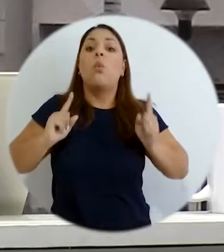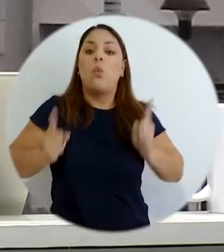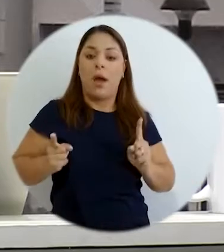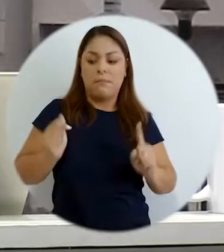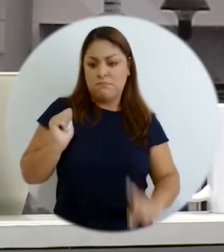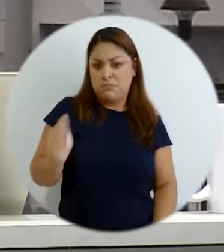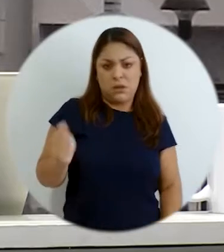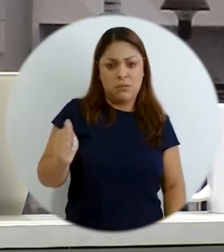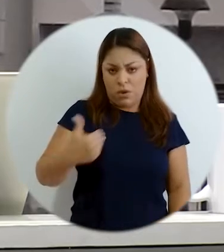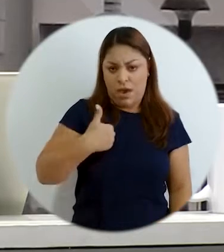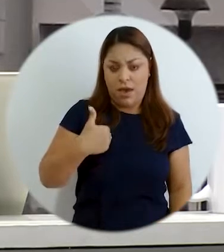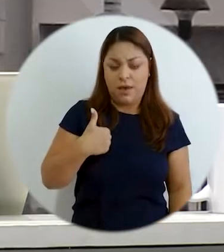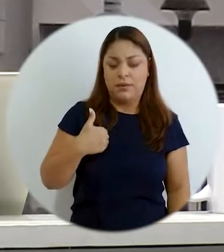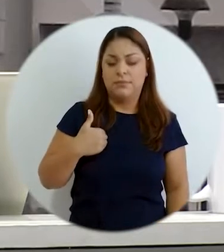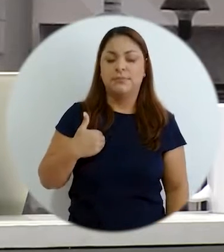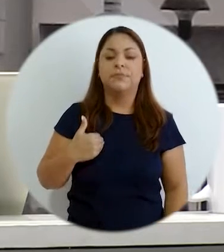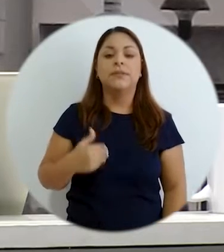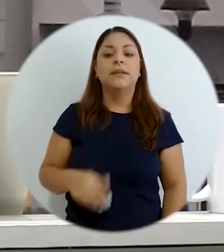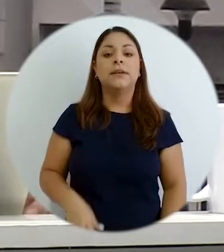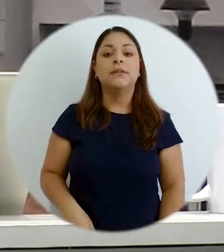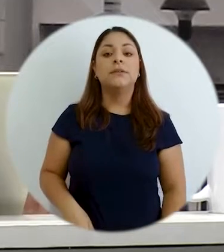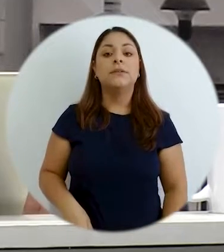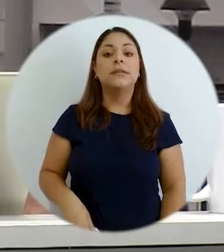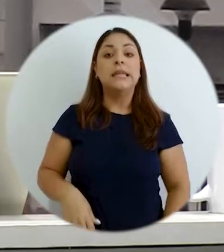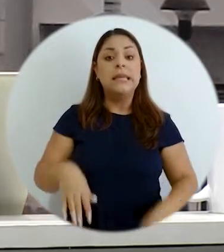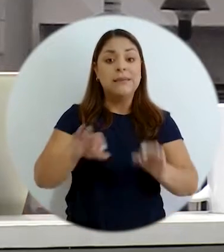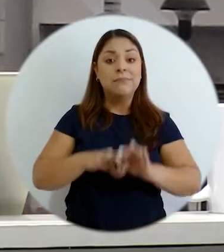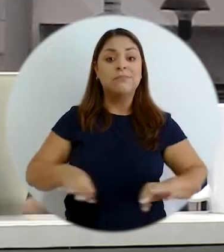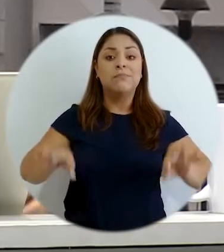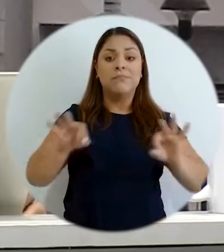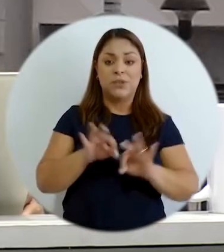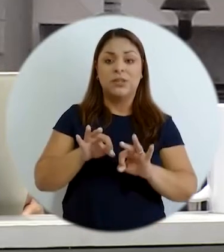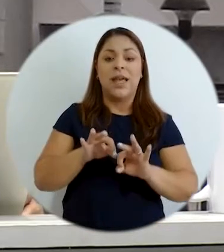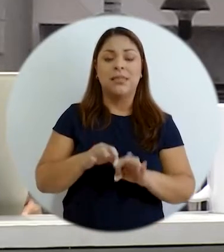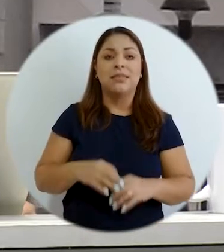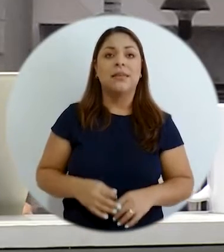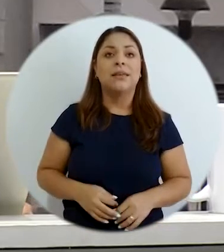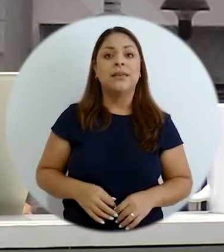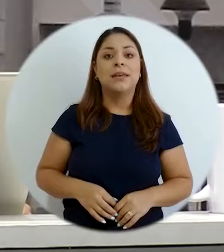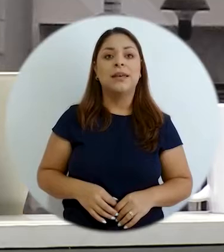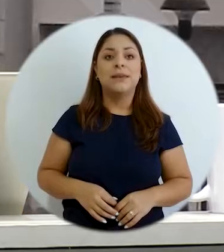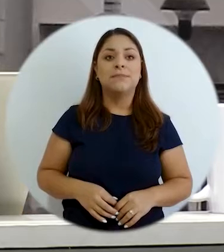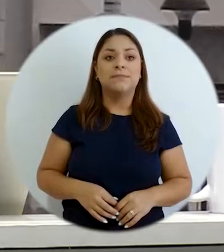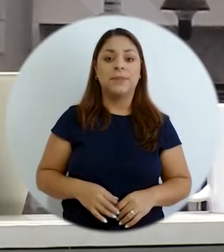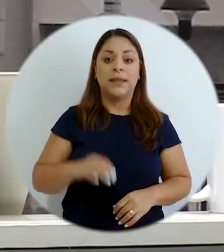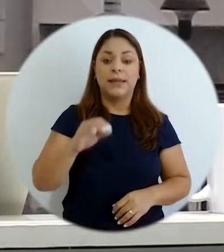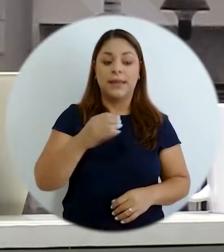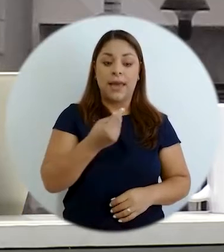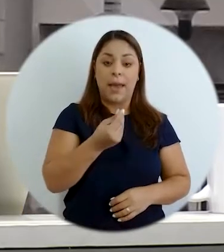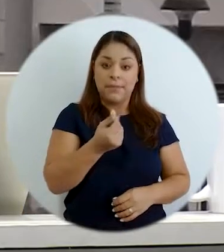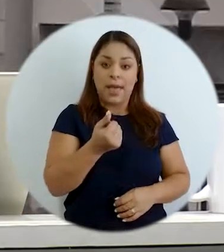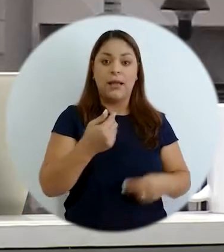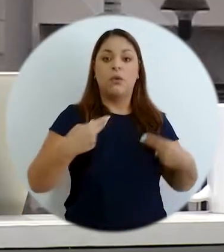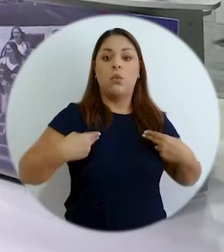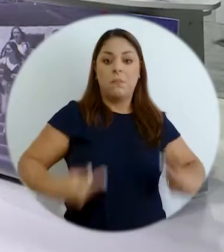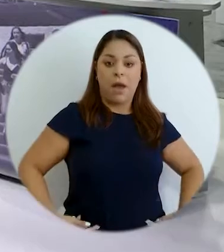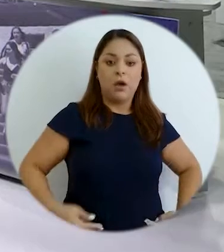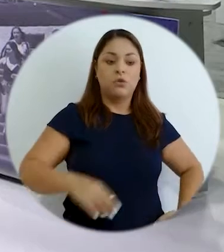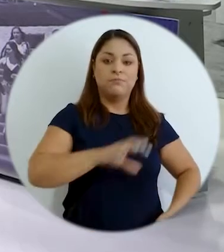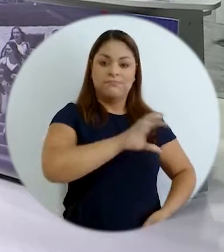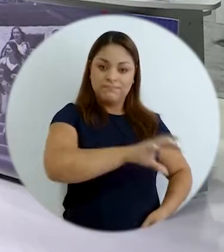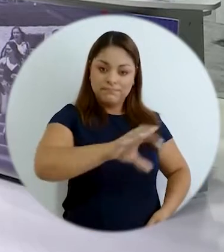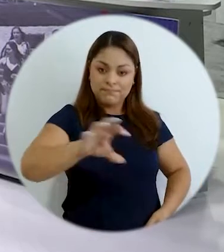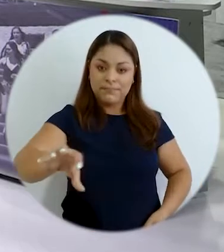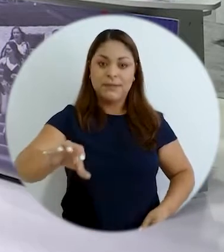soluciones y algo muy importante que me parece que esto de retener el capital humano de la región es extremamente importante vemos